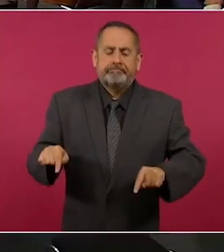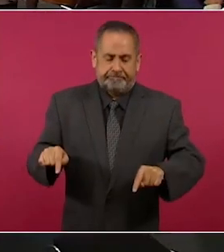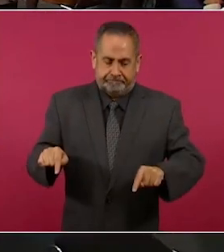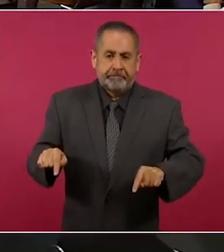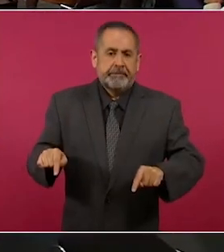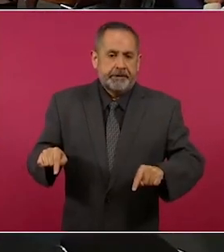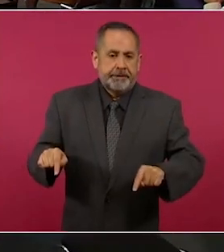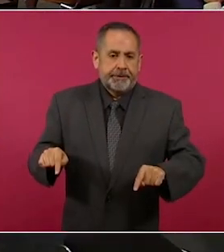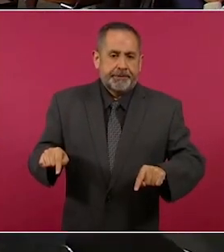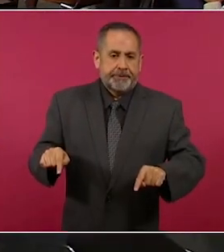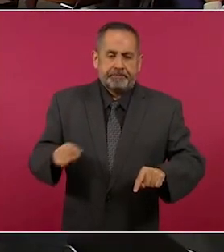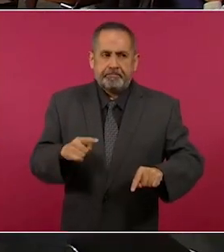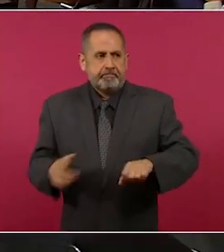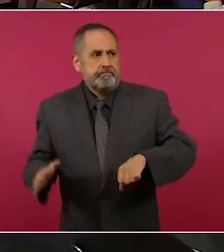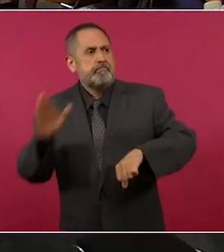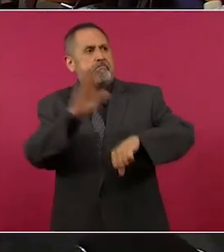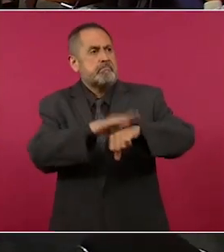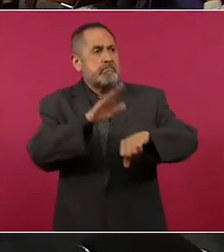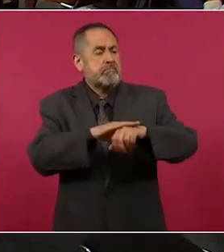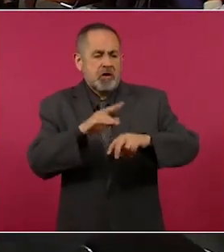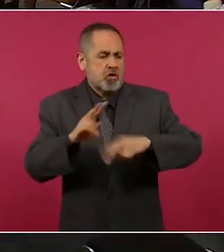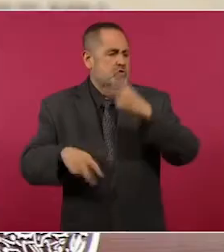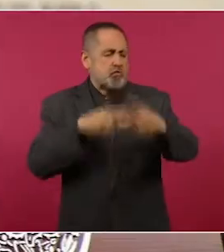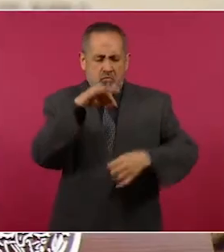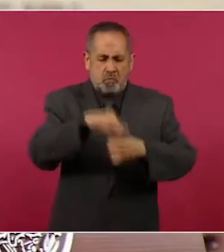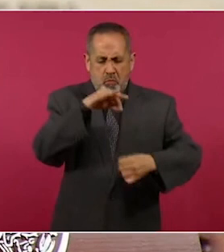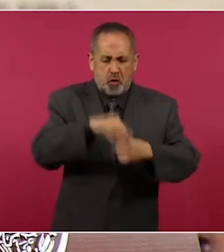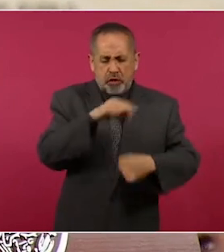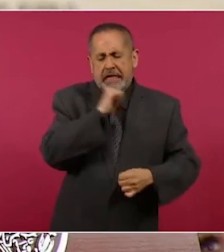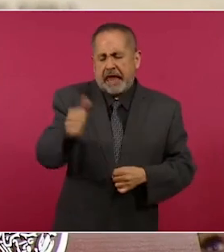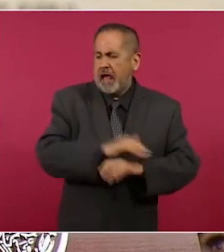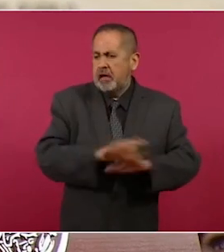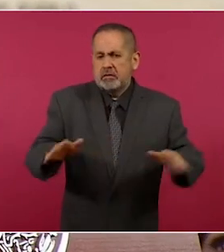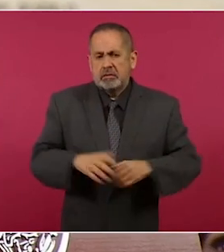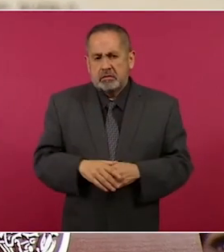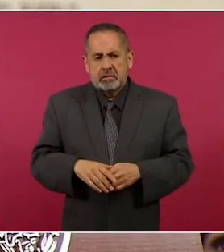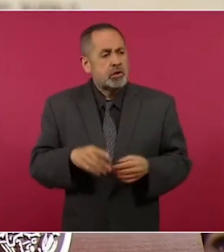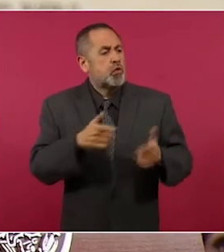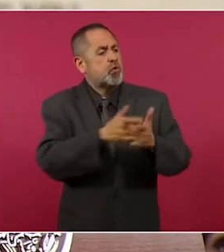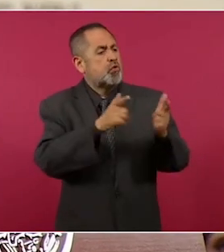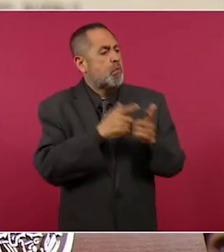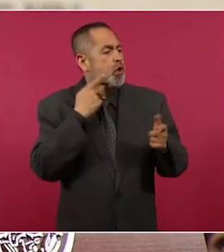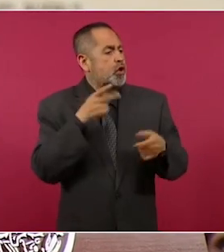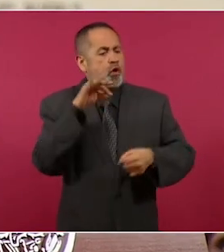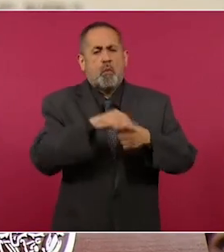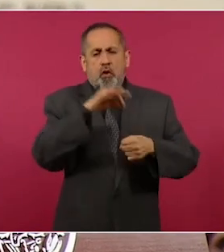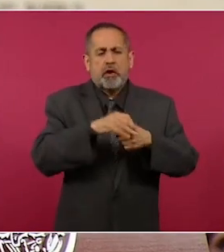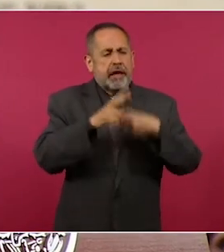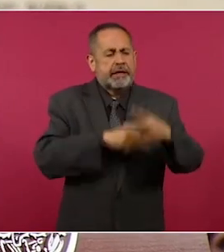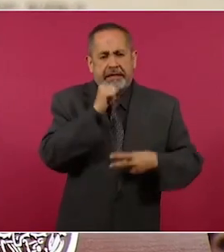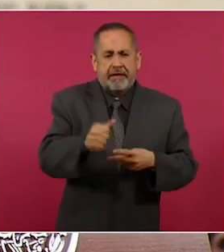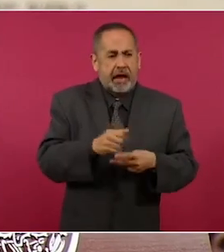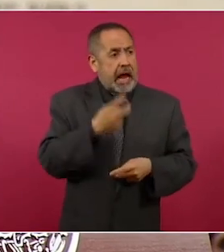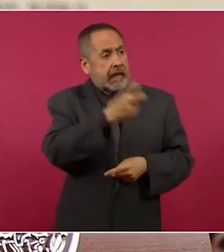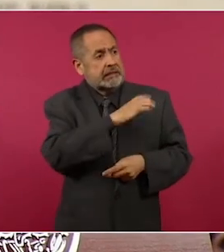a llamar a que no se vote por esos partidos y por